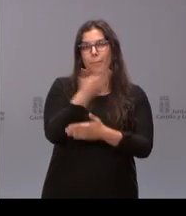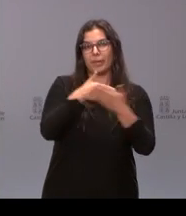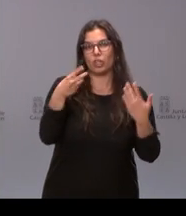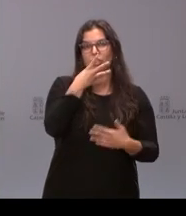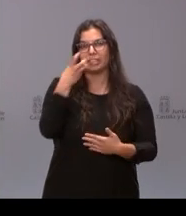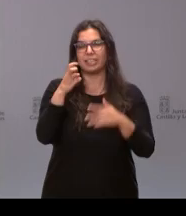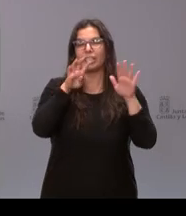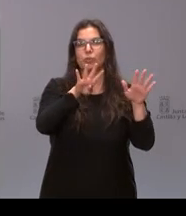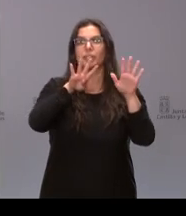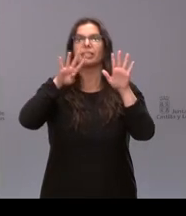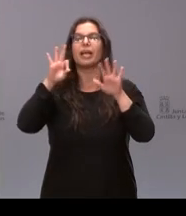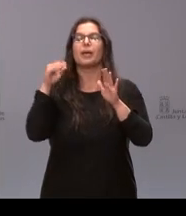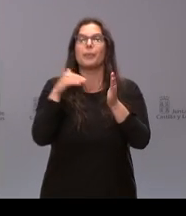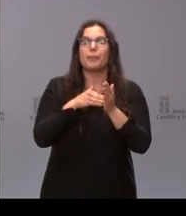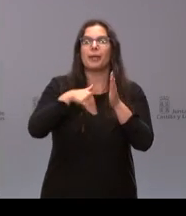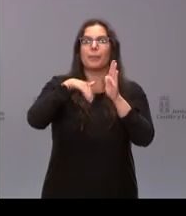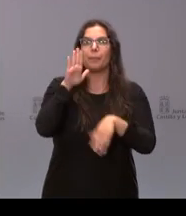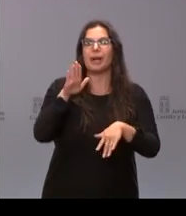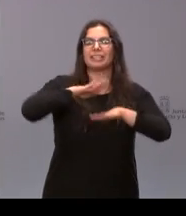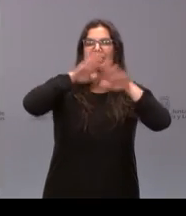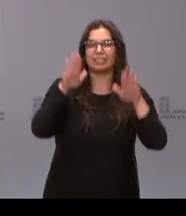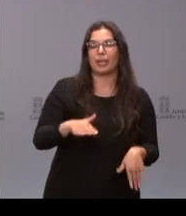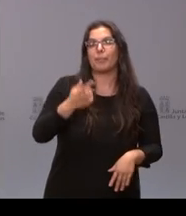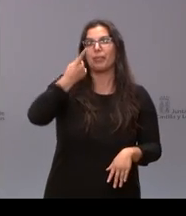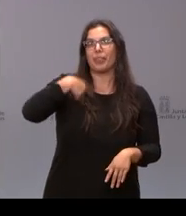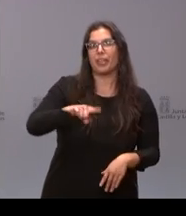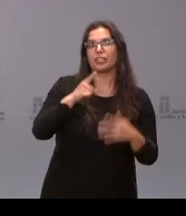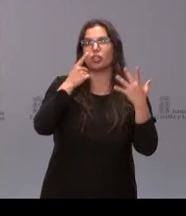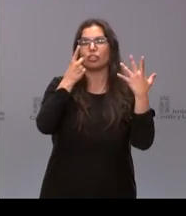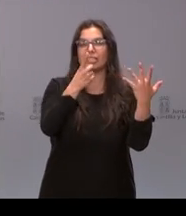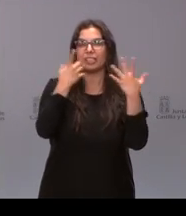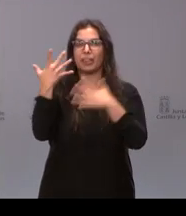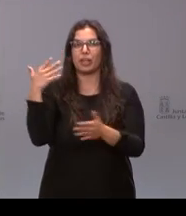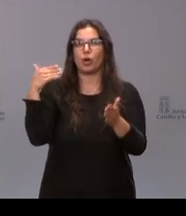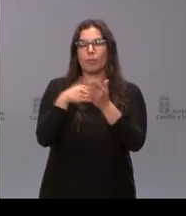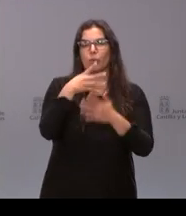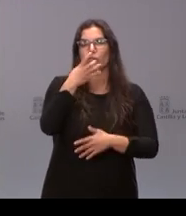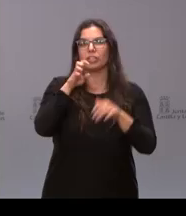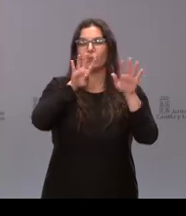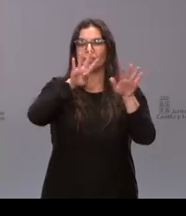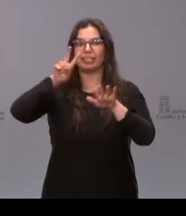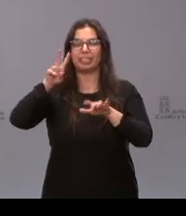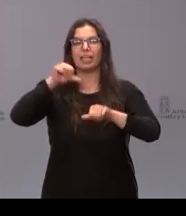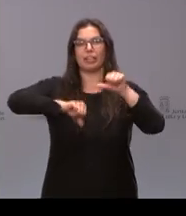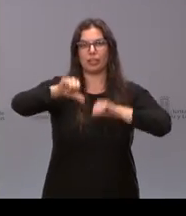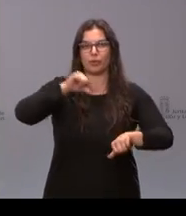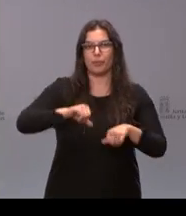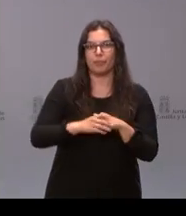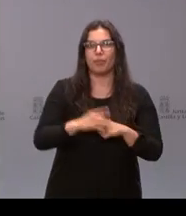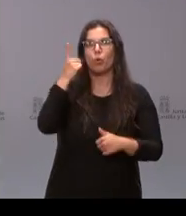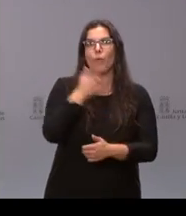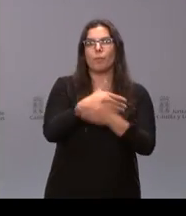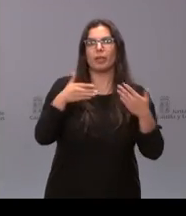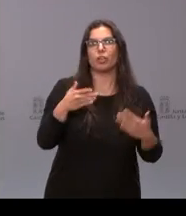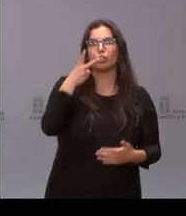.315 estancias, 165.447 intervenciones quirúrgicas, 1.215